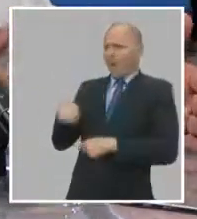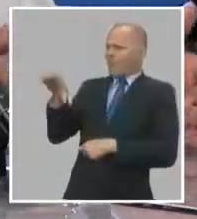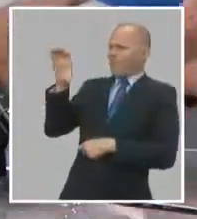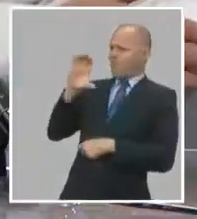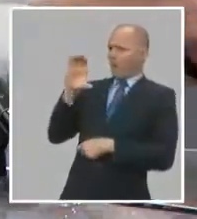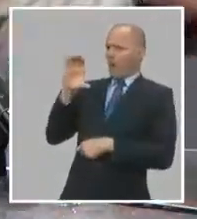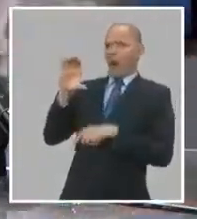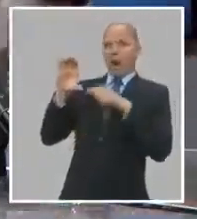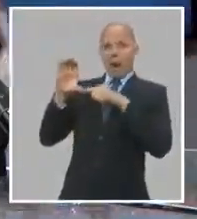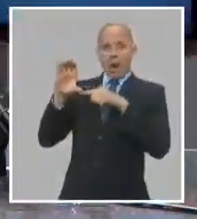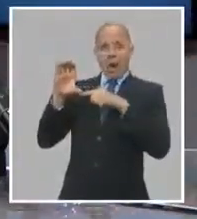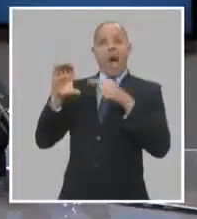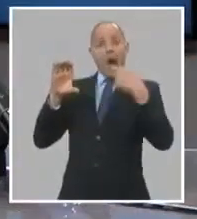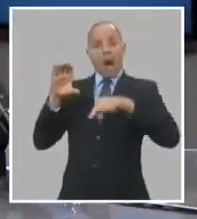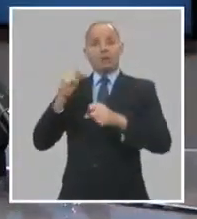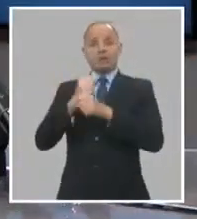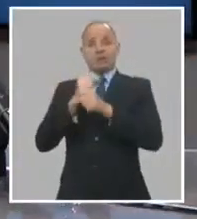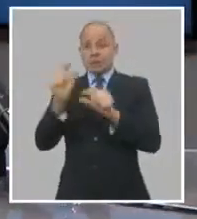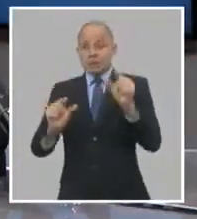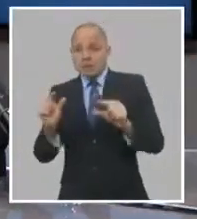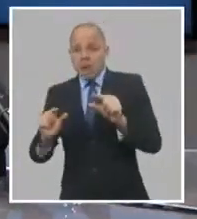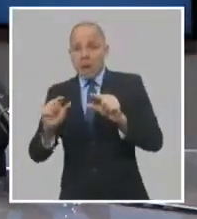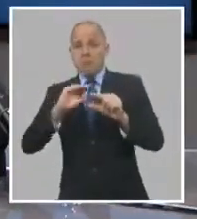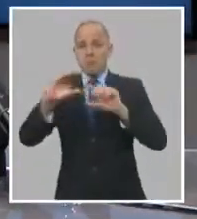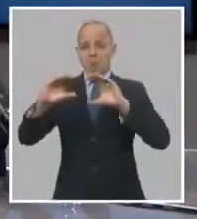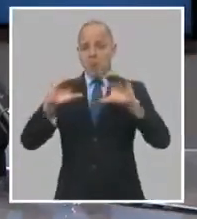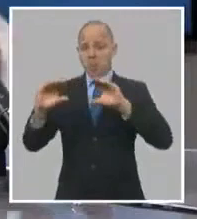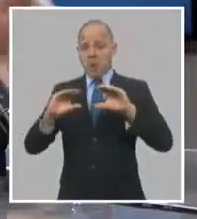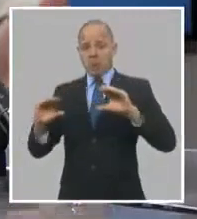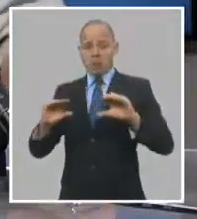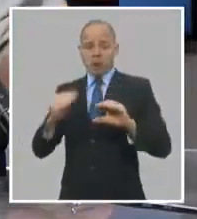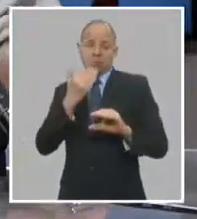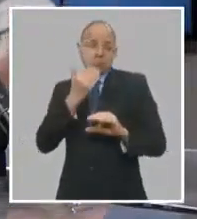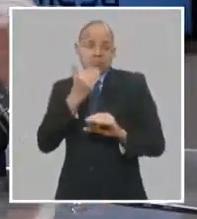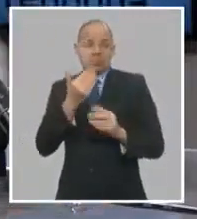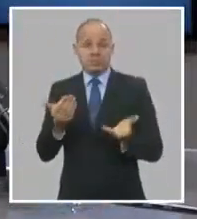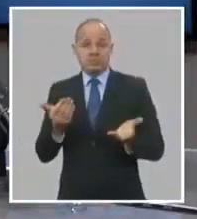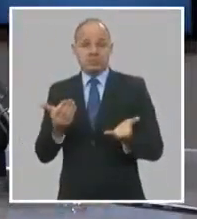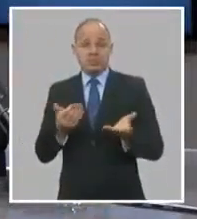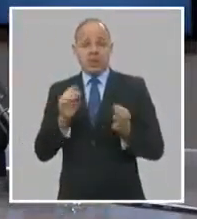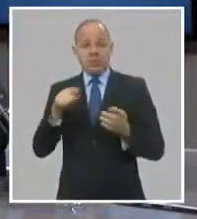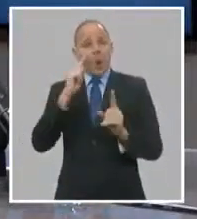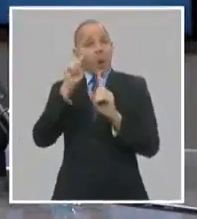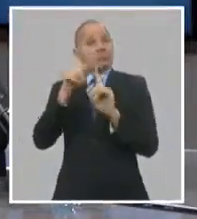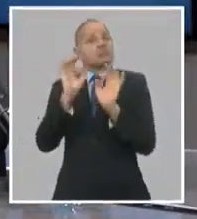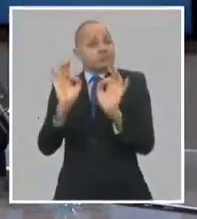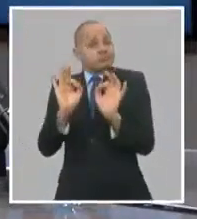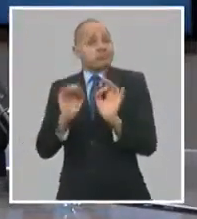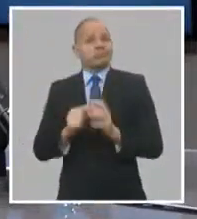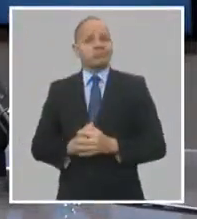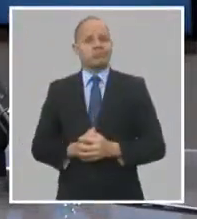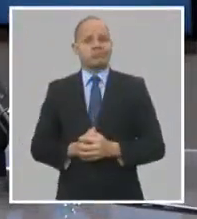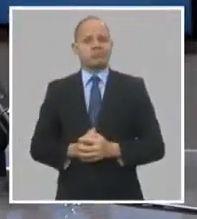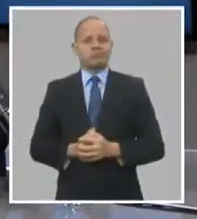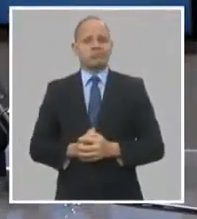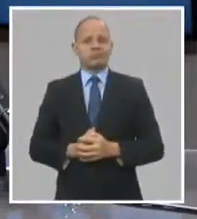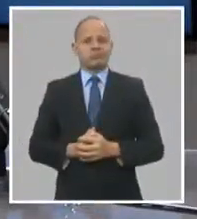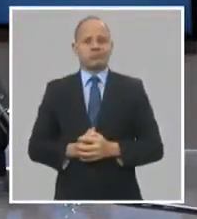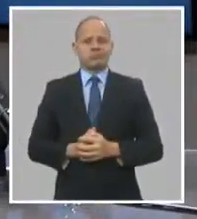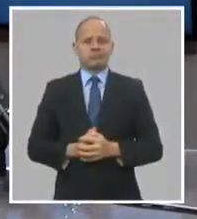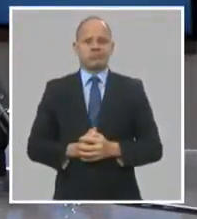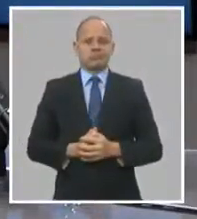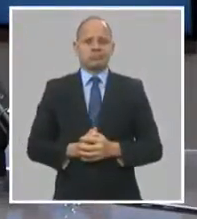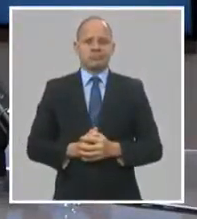distribuye 10 salarios medios de las utilidades a final del año. Eso es lo que queremos que haga exactamente el sistema